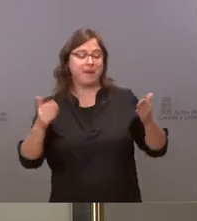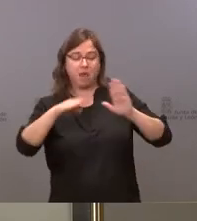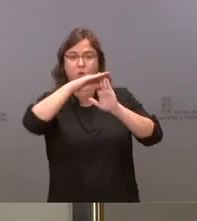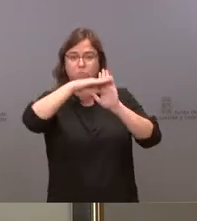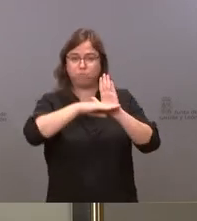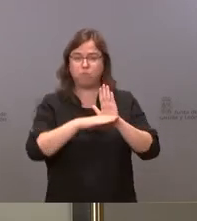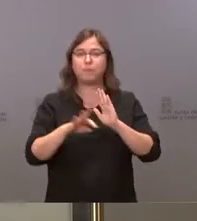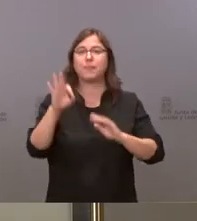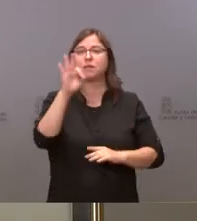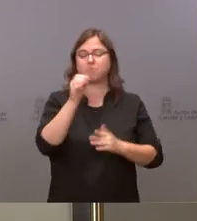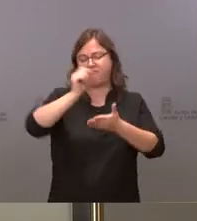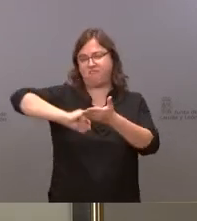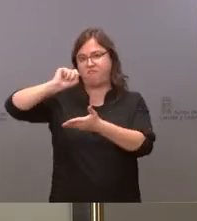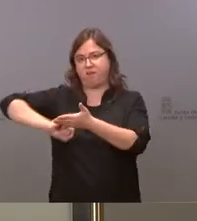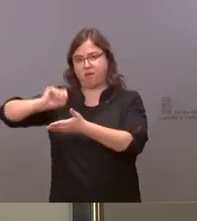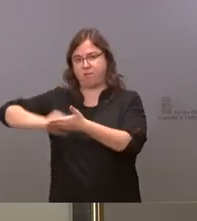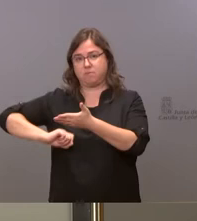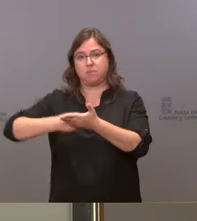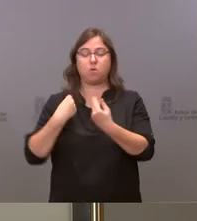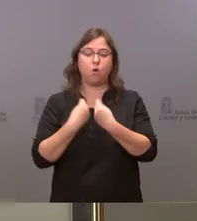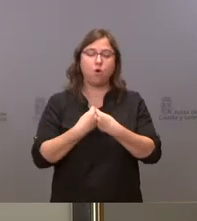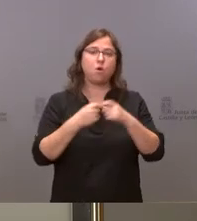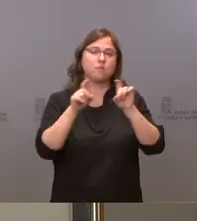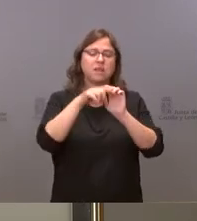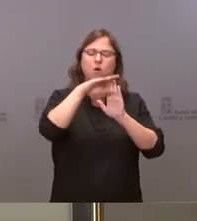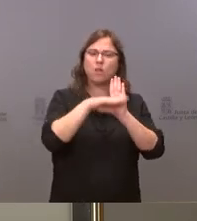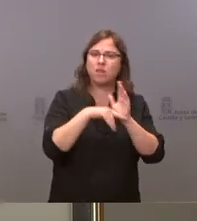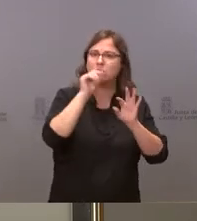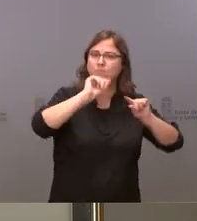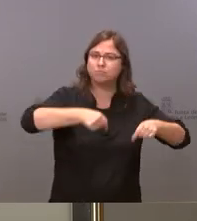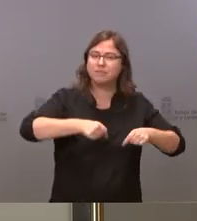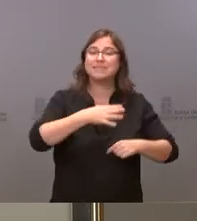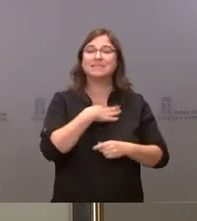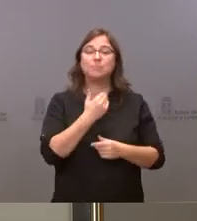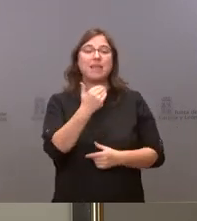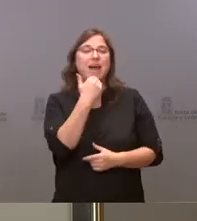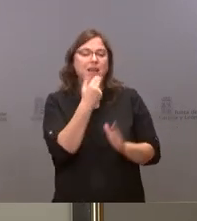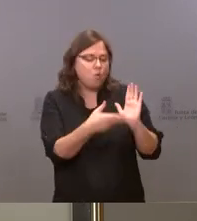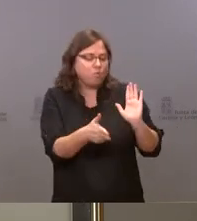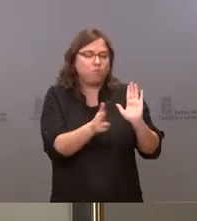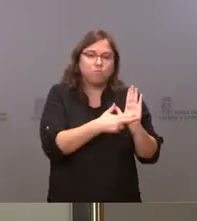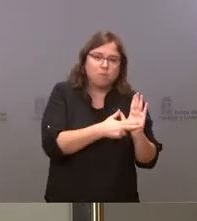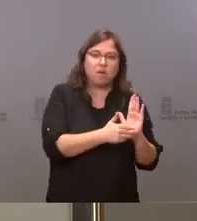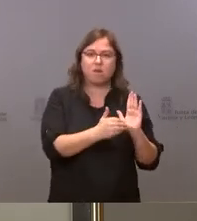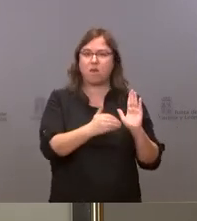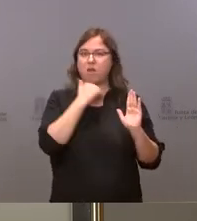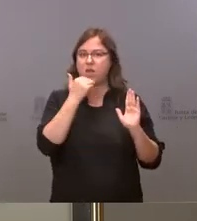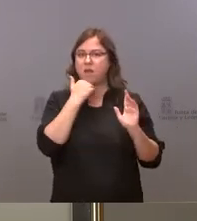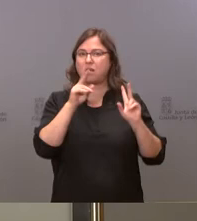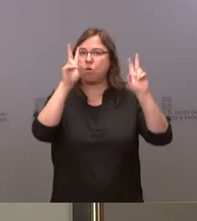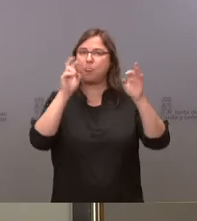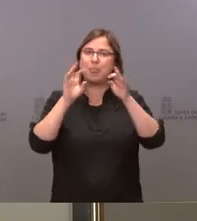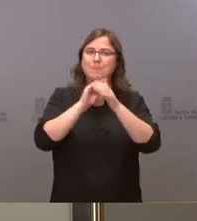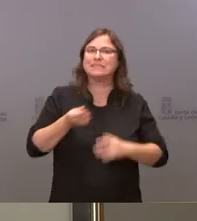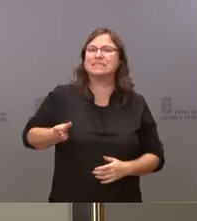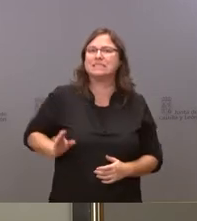que se firman con estas empresas no cabría la posibilidad de incluir alguna cláusula sobre el tema salarial